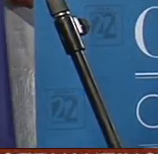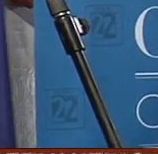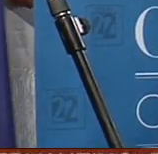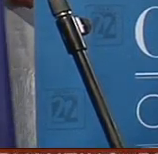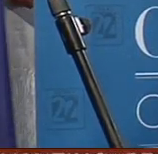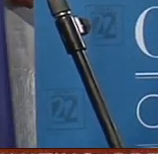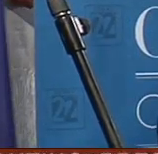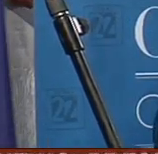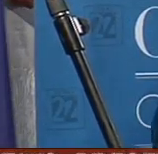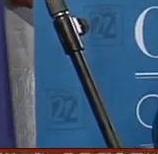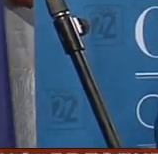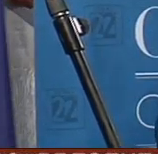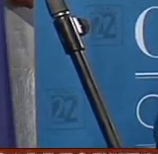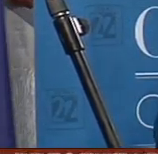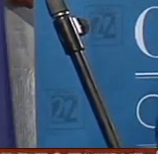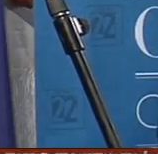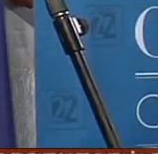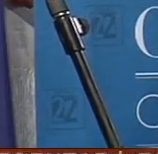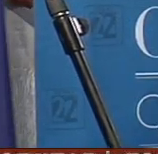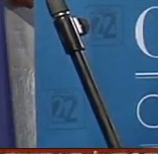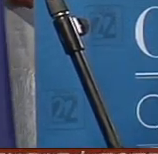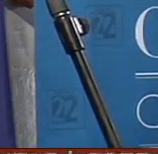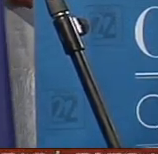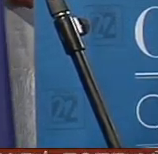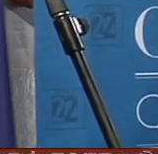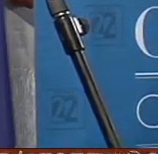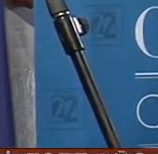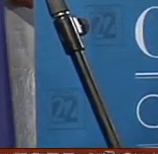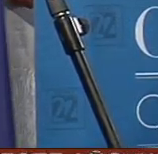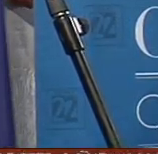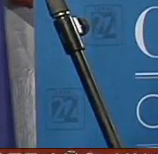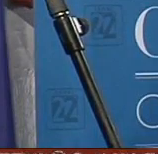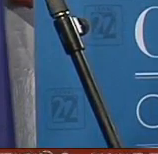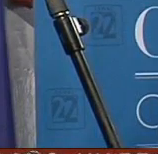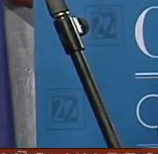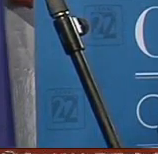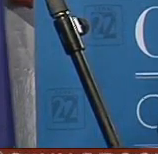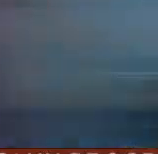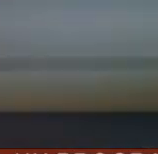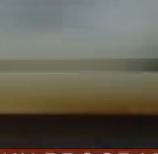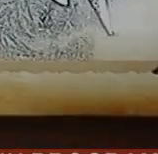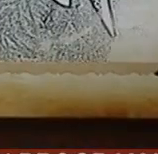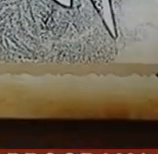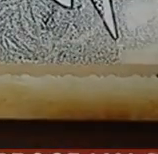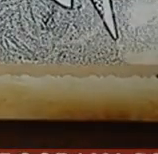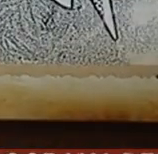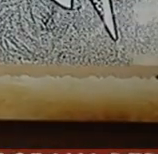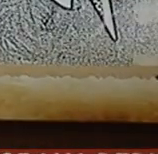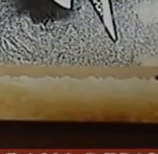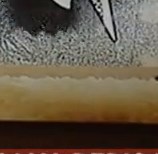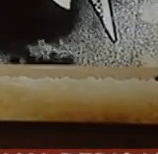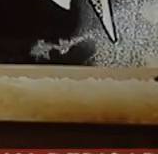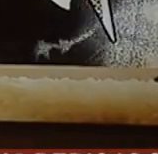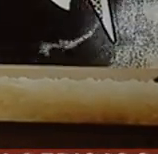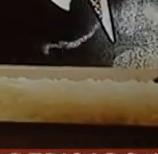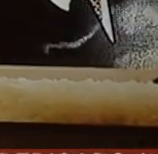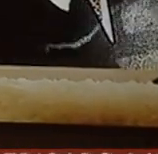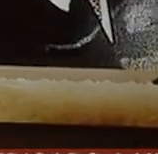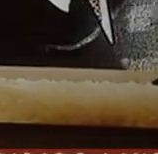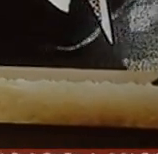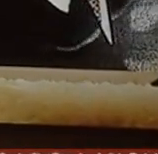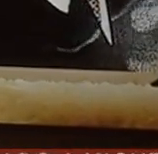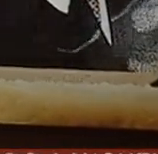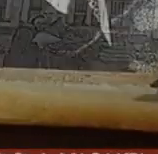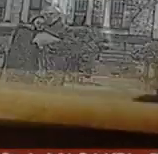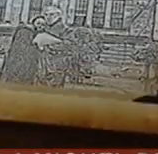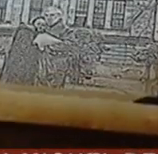de muy buena parte por las bases la parte conceptual yo creo que la más